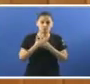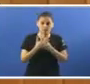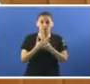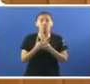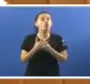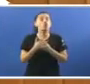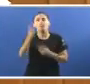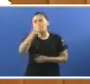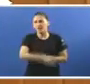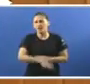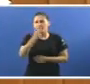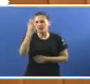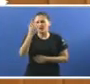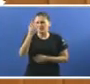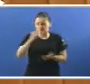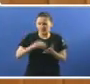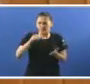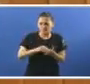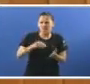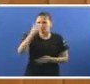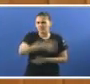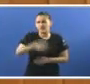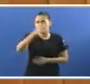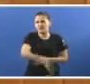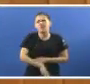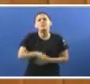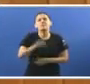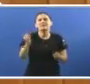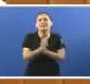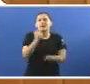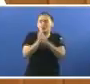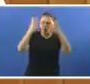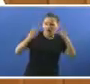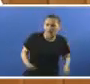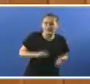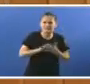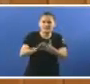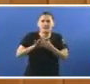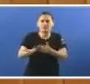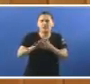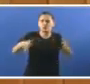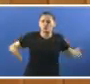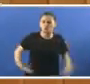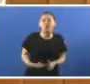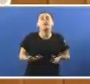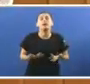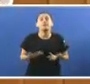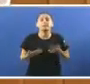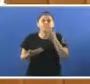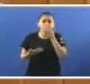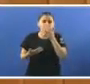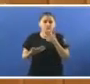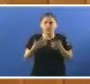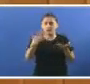denunciando unha e outra vez os traballadores e traballadoras dos múltiples servicios de urxencias dos nosos hospitais